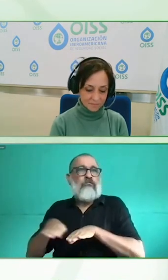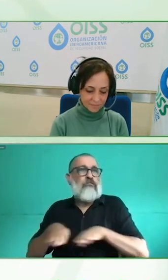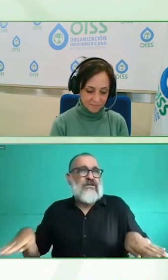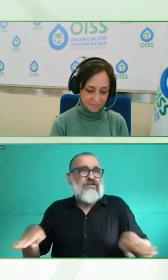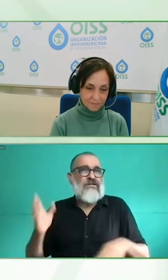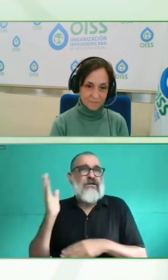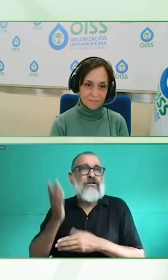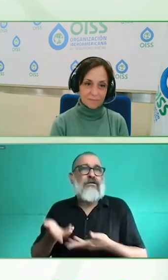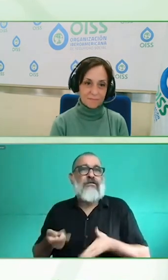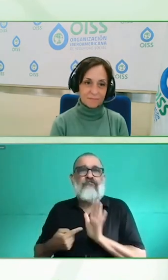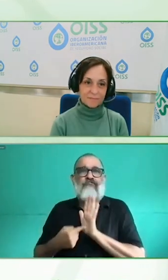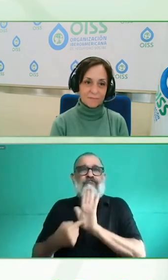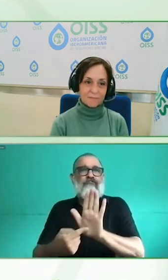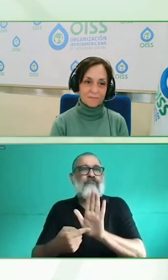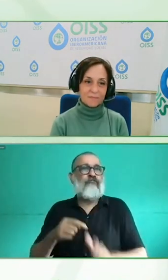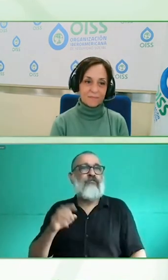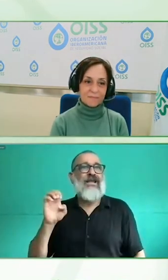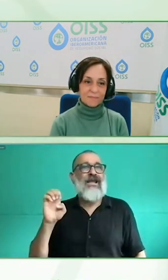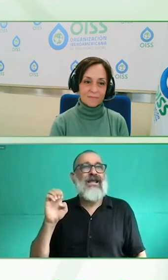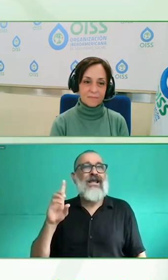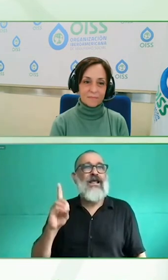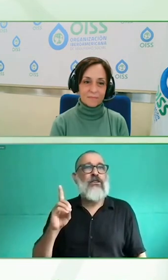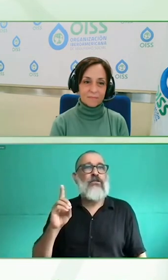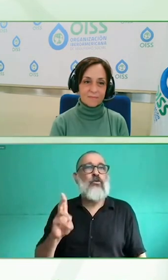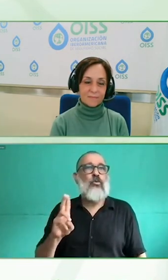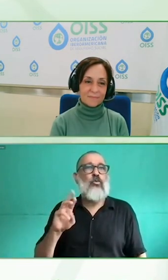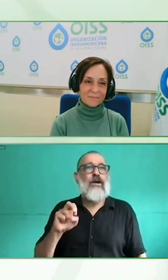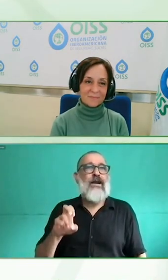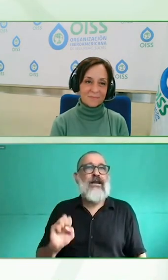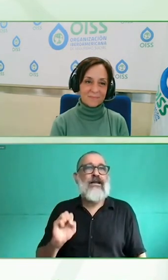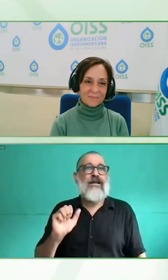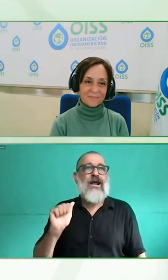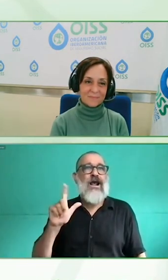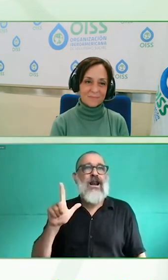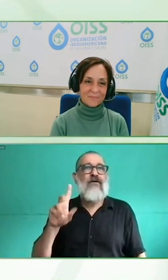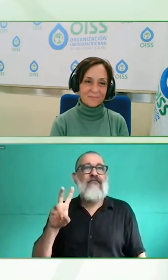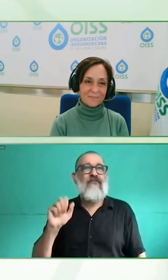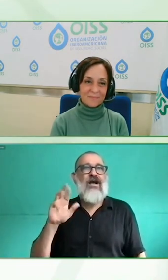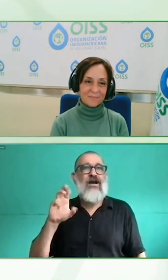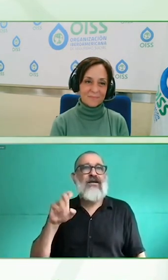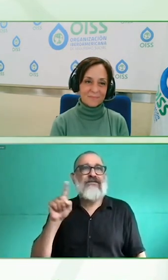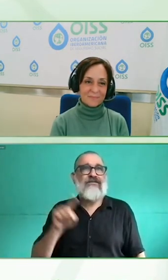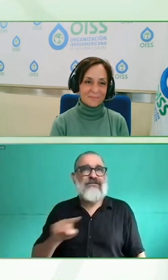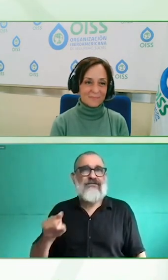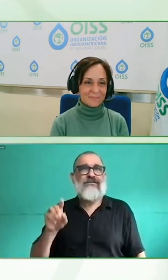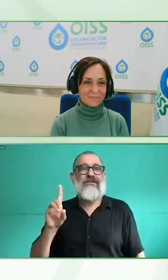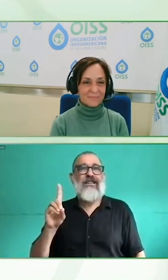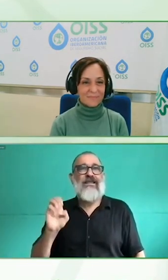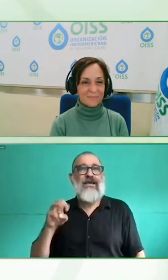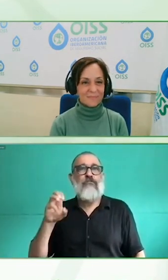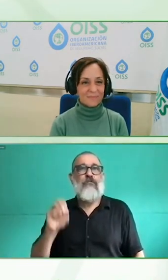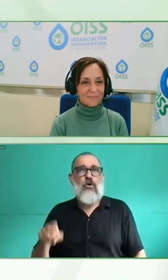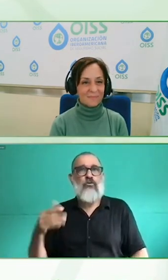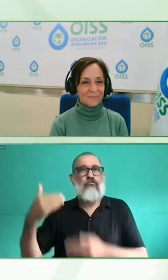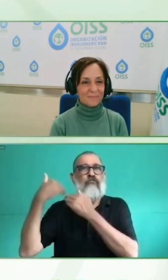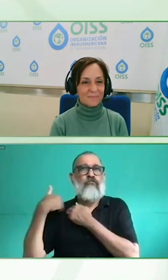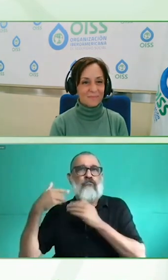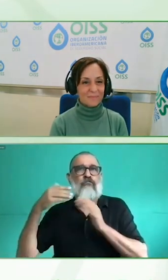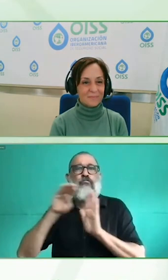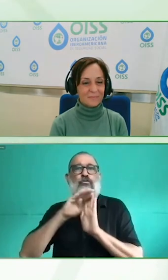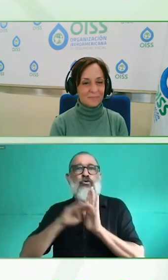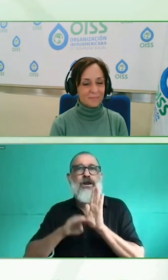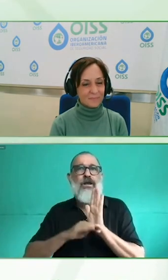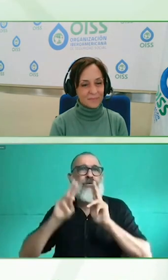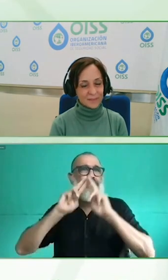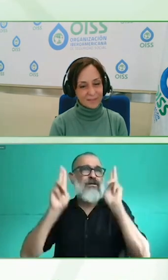Bueno, bueno. Ahí Edurne aclarará entonces su rol en el Grupo Social. Nada